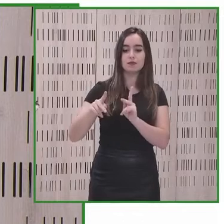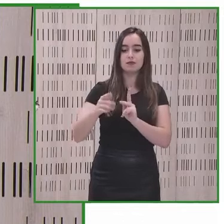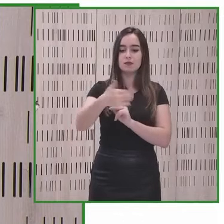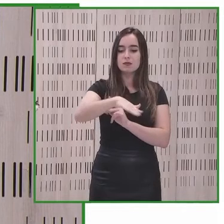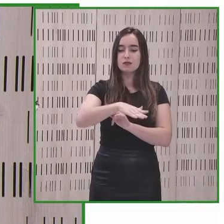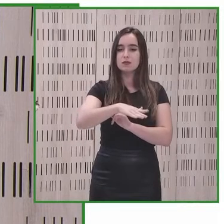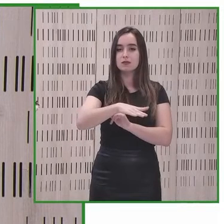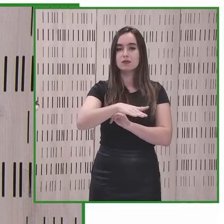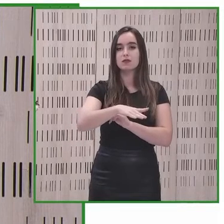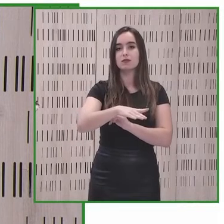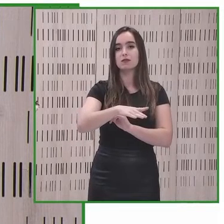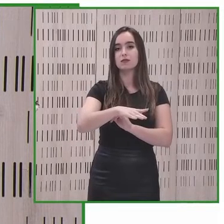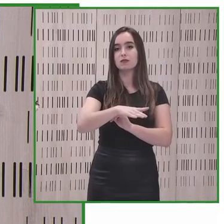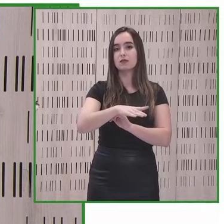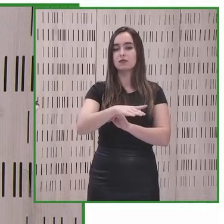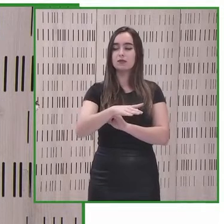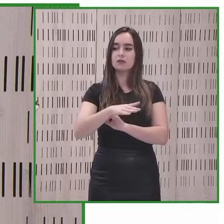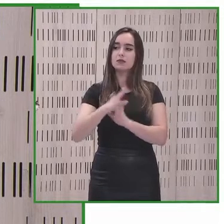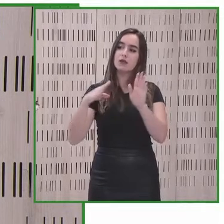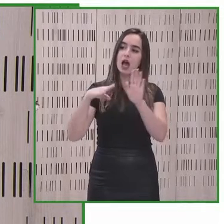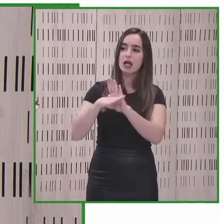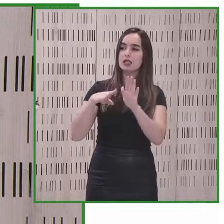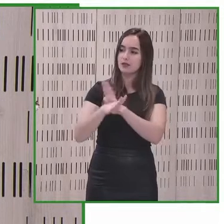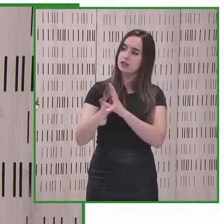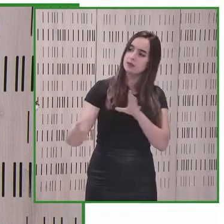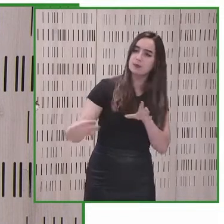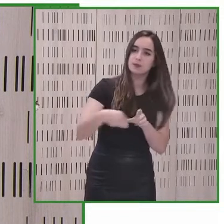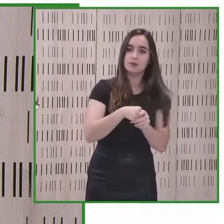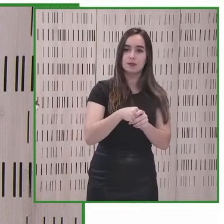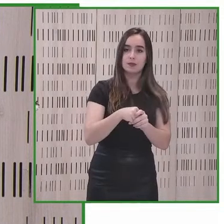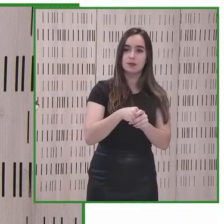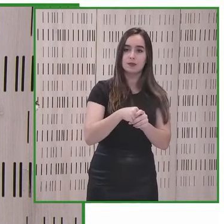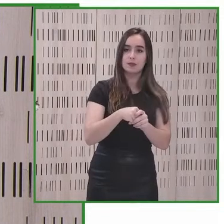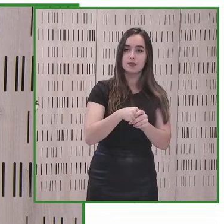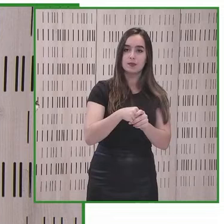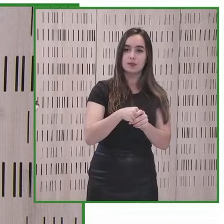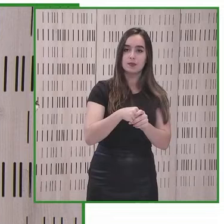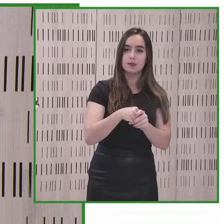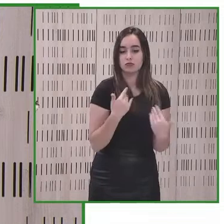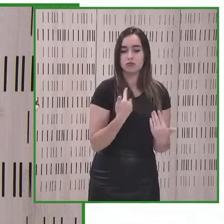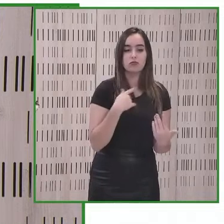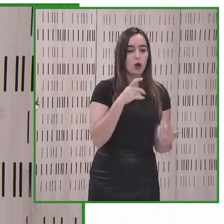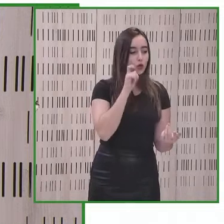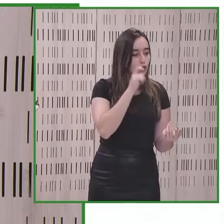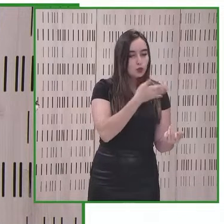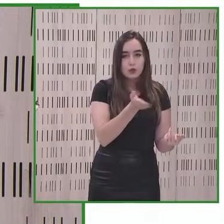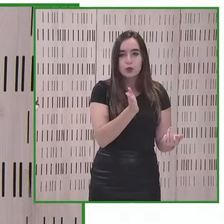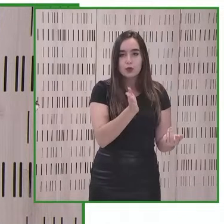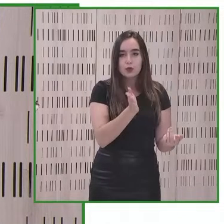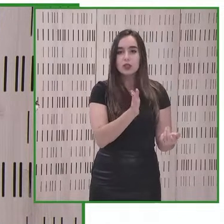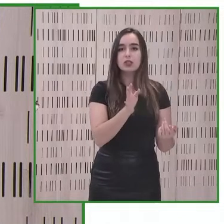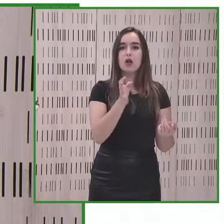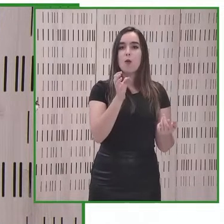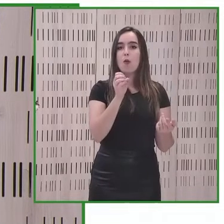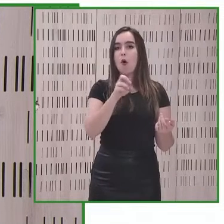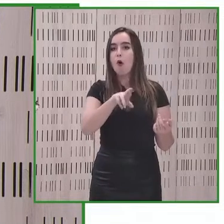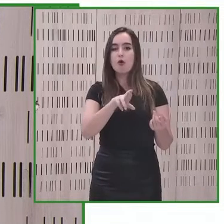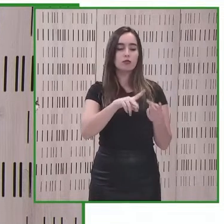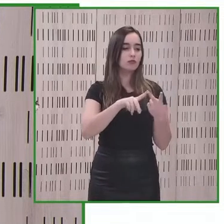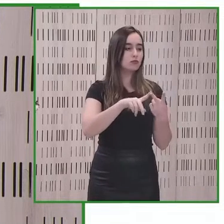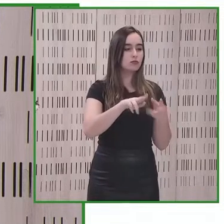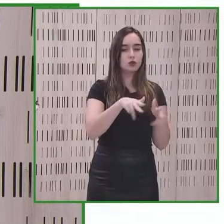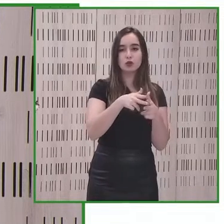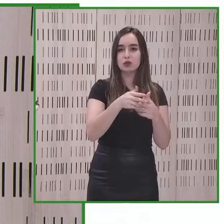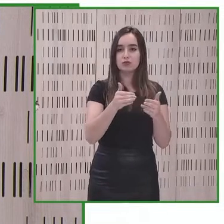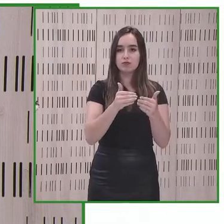elemento como un elemento importante en los desarrollos de cualquier actividad en el mundo del emprendimiento social